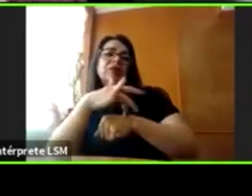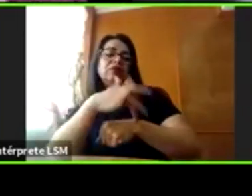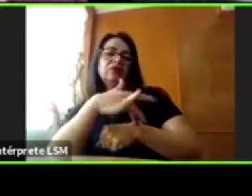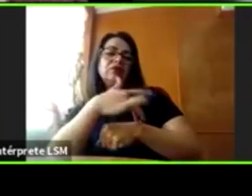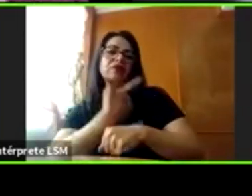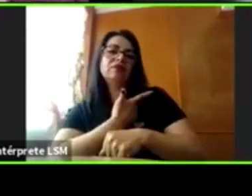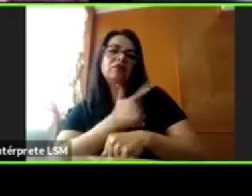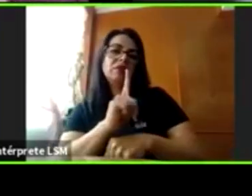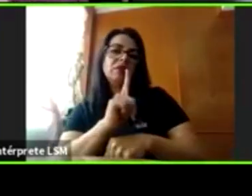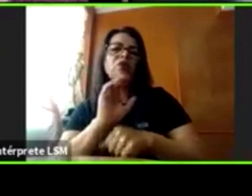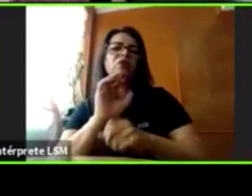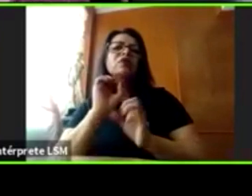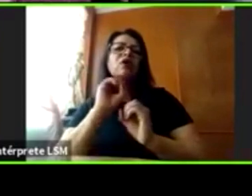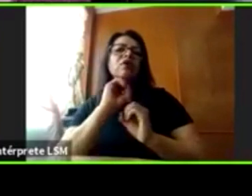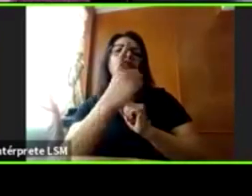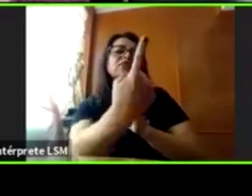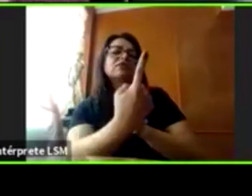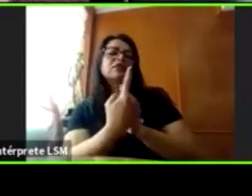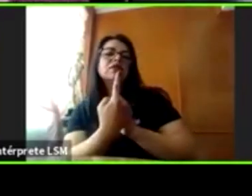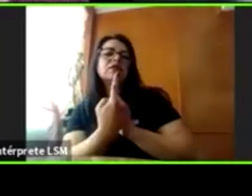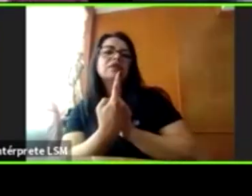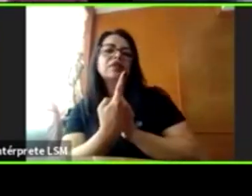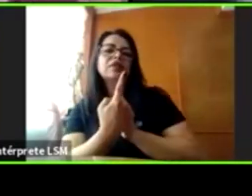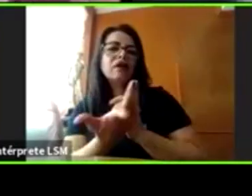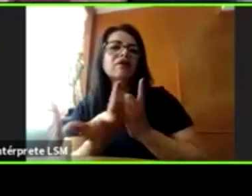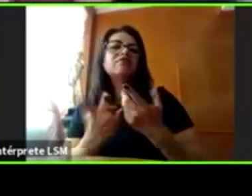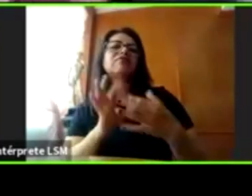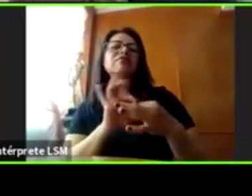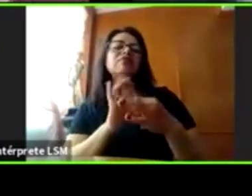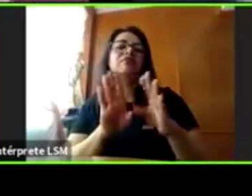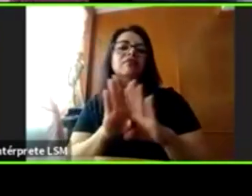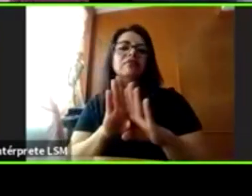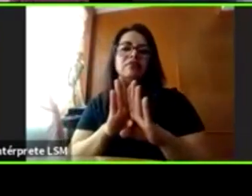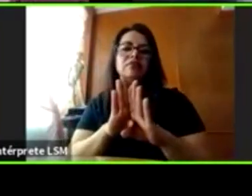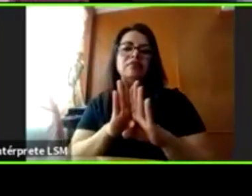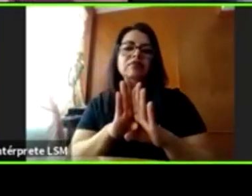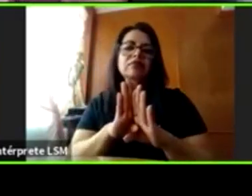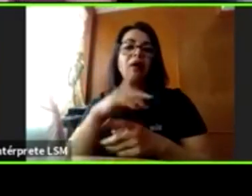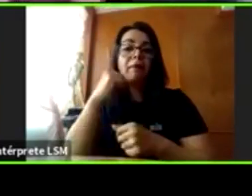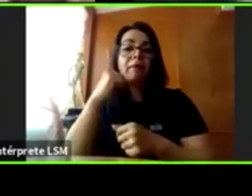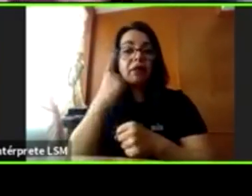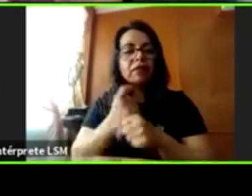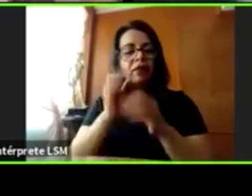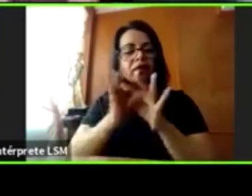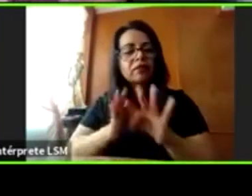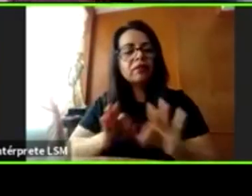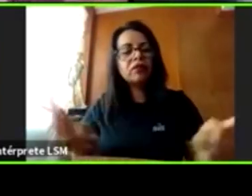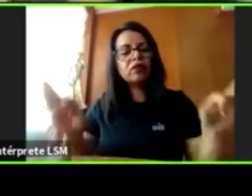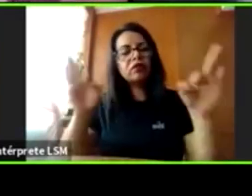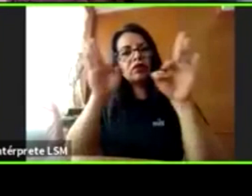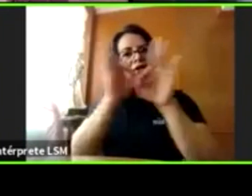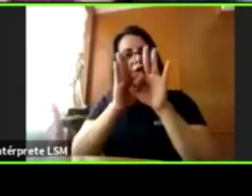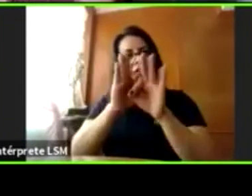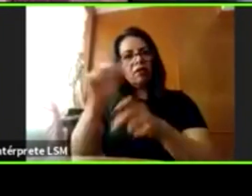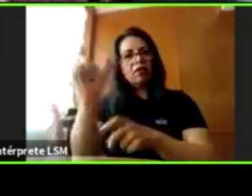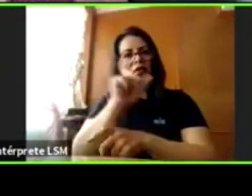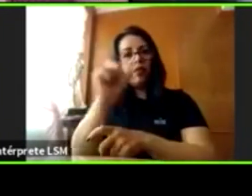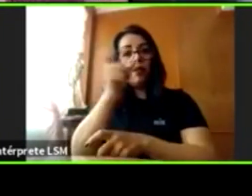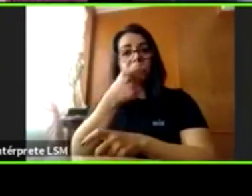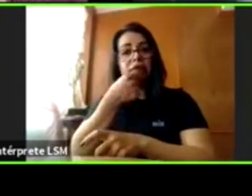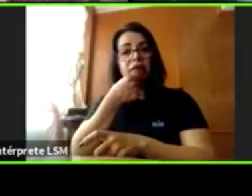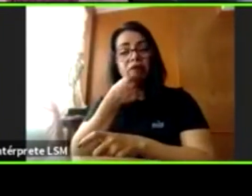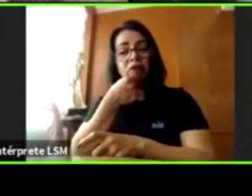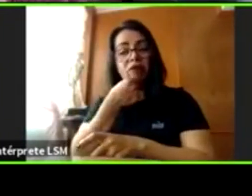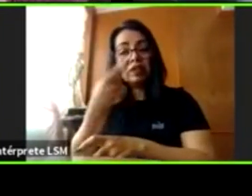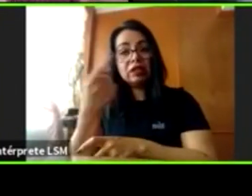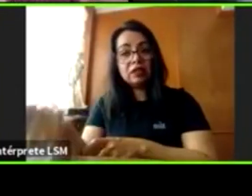tienen, la primera recomendación que yo quiero darles es que le crean. El simple hecho de creerle a una niña y